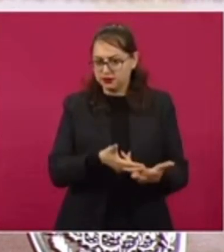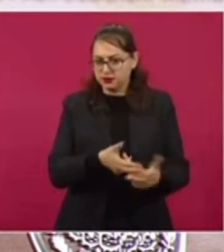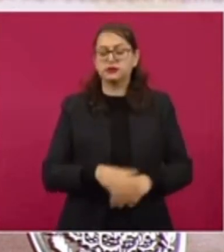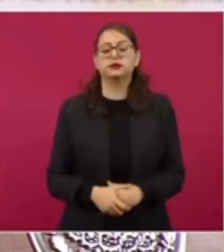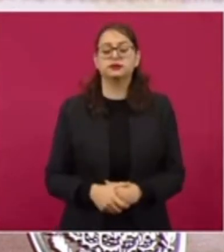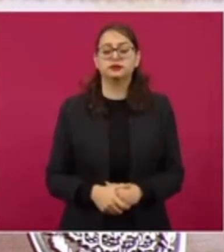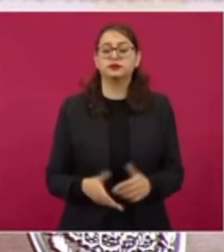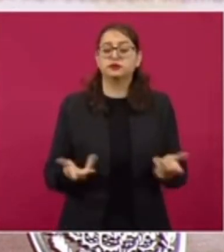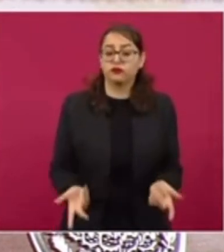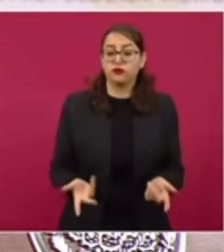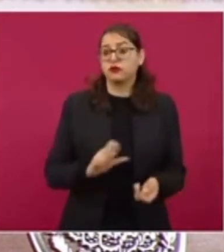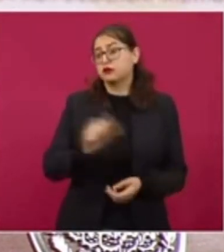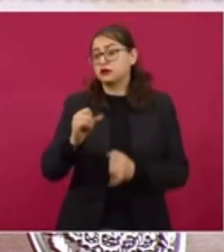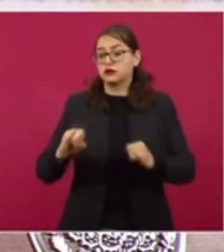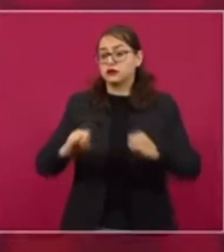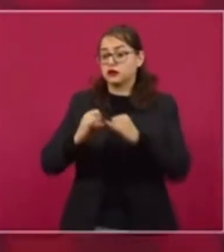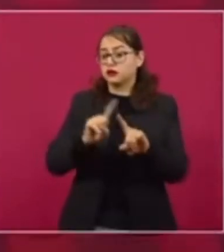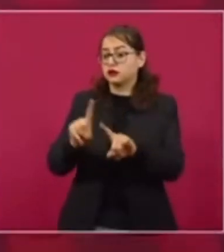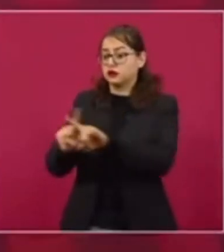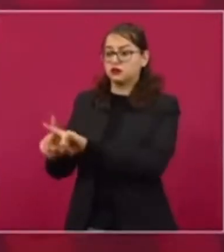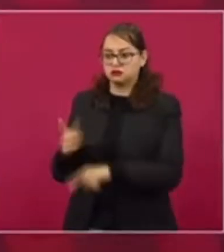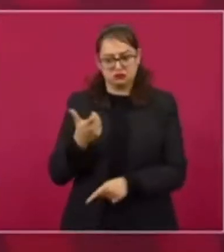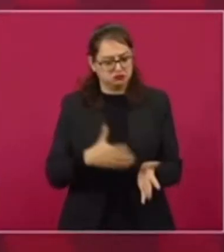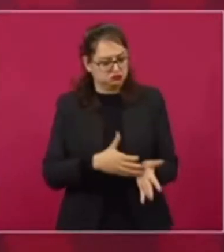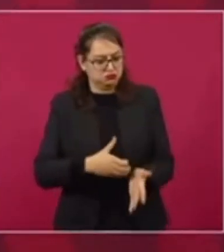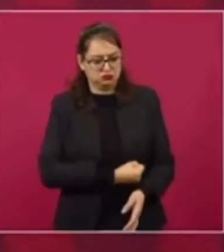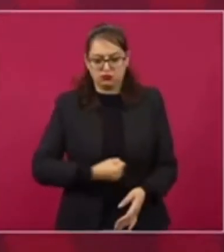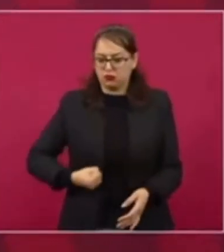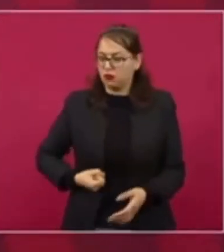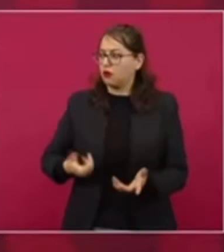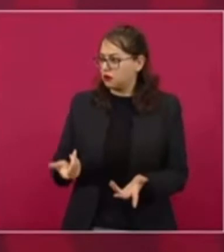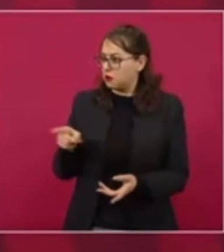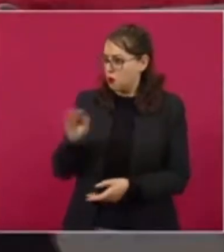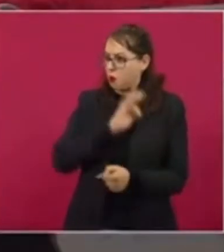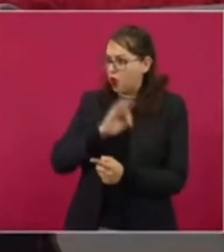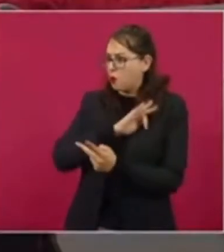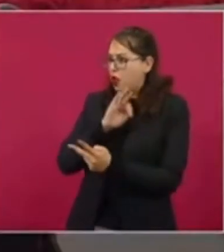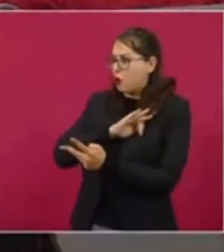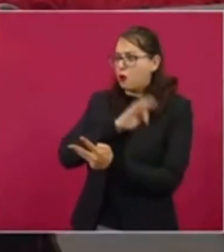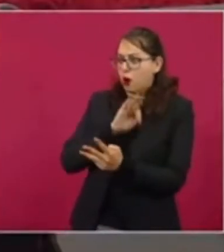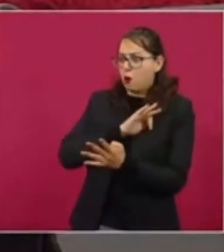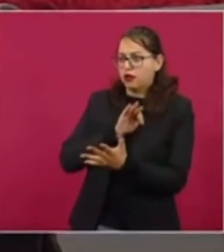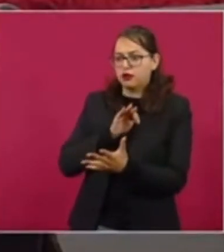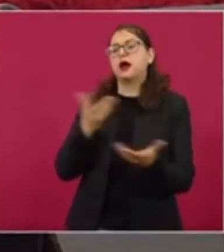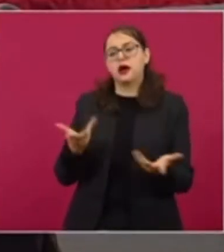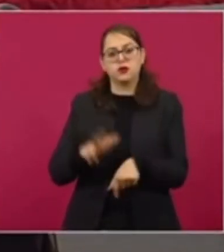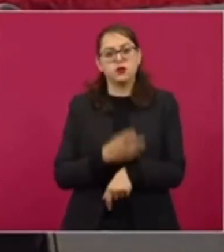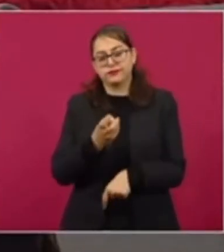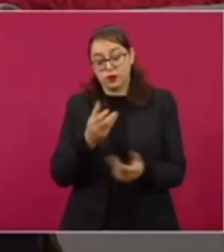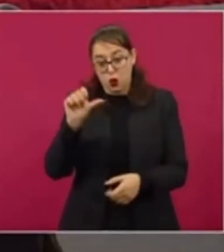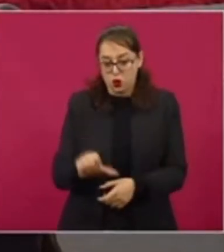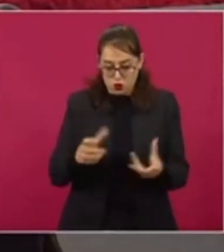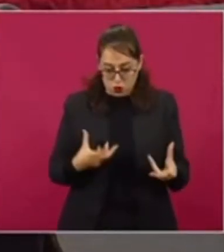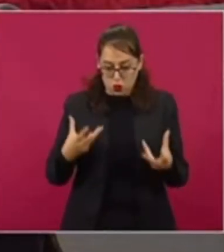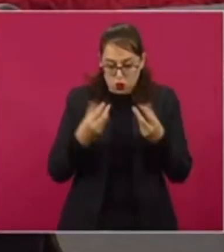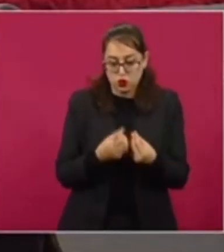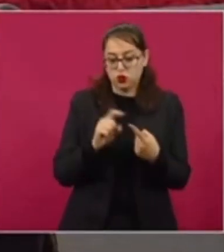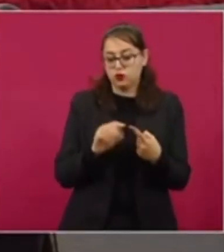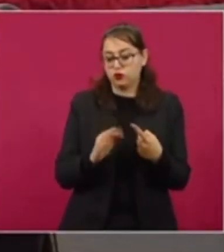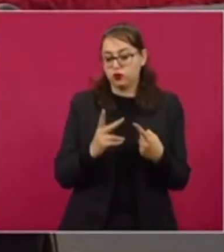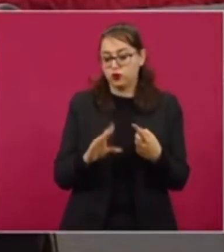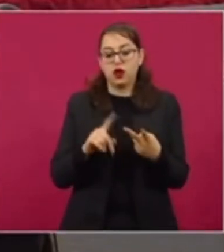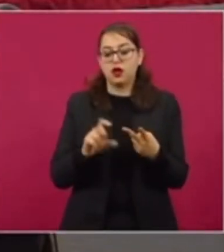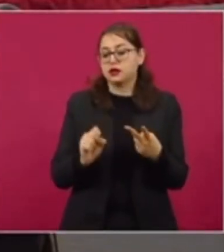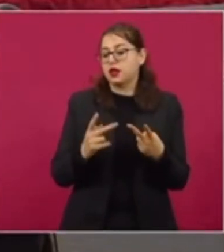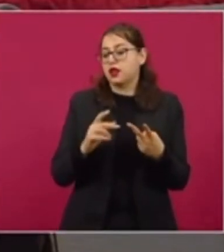similares a los que se aplicado en materia de austeridad en las dependencias y entidades de la Administración Pública Federal, se realizó este ejercicio conjunto entre la Secretaría de Función Pública y la Secretaría de Hacienda, que es un